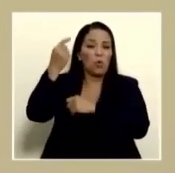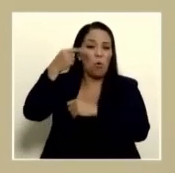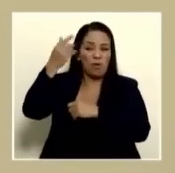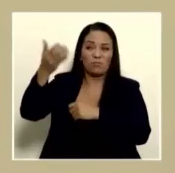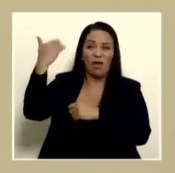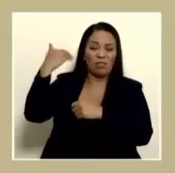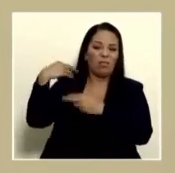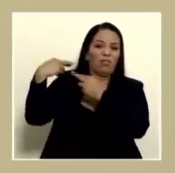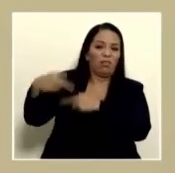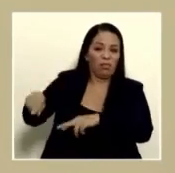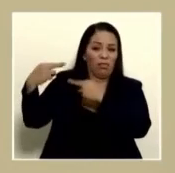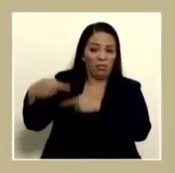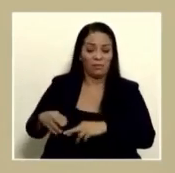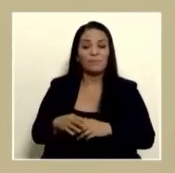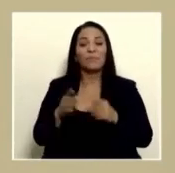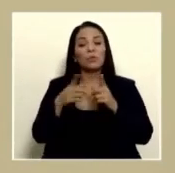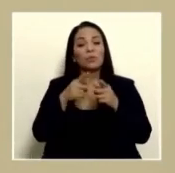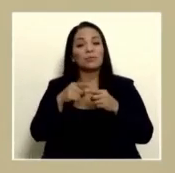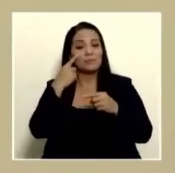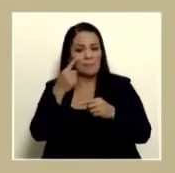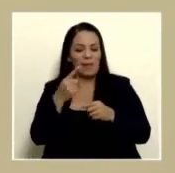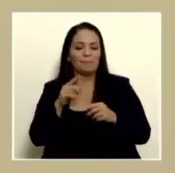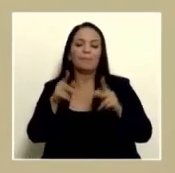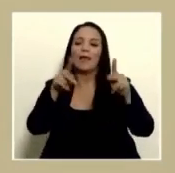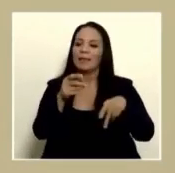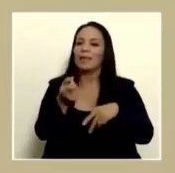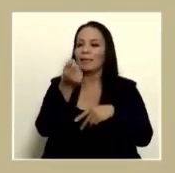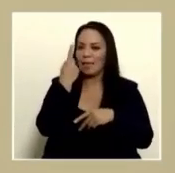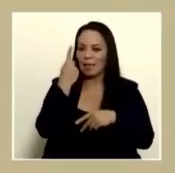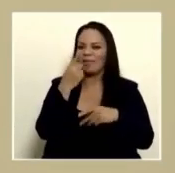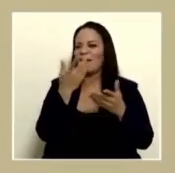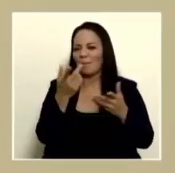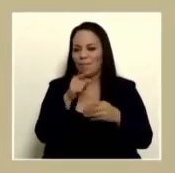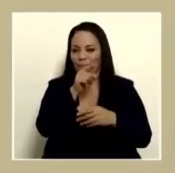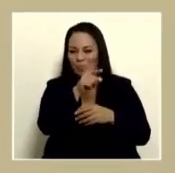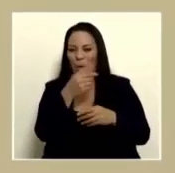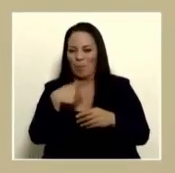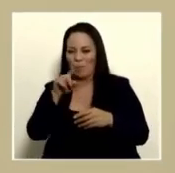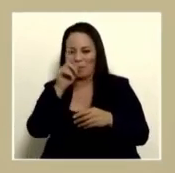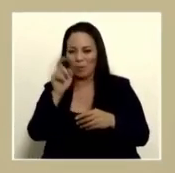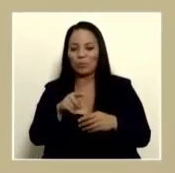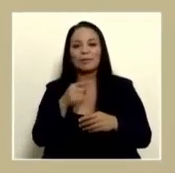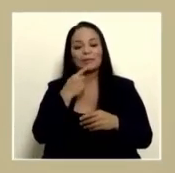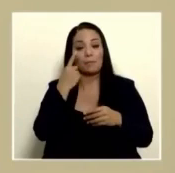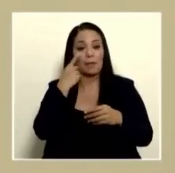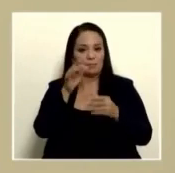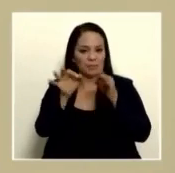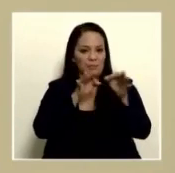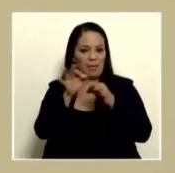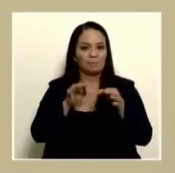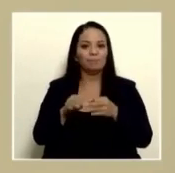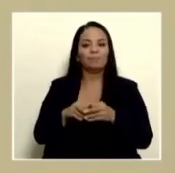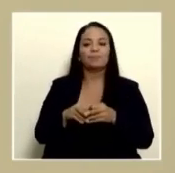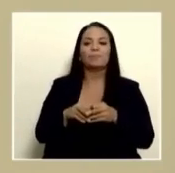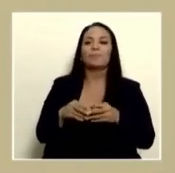para que la gente entienda que es lo que está preguntando usted en las en legislaturas pasadas